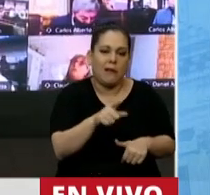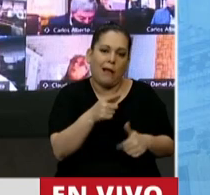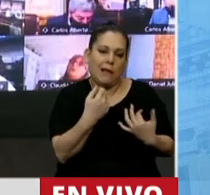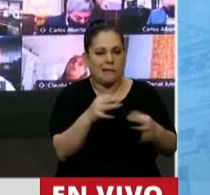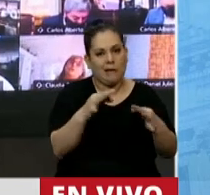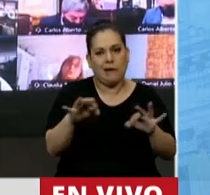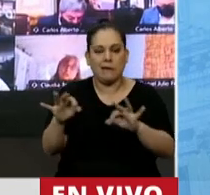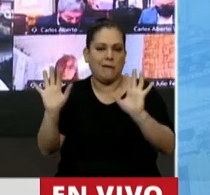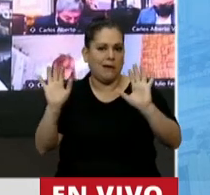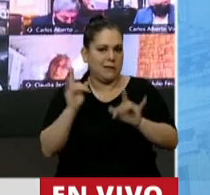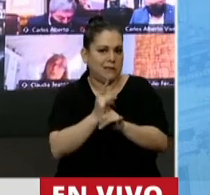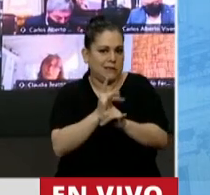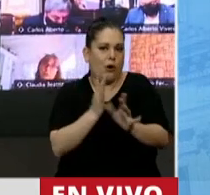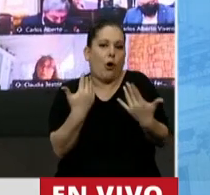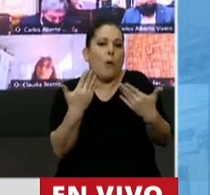Presidente.